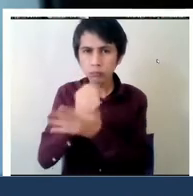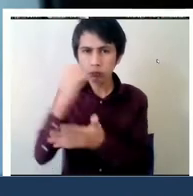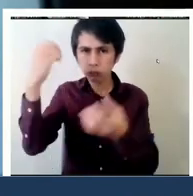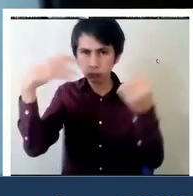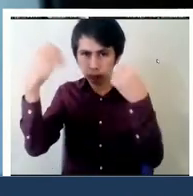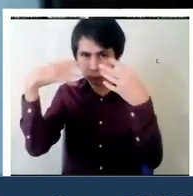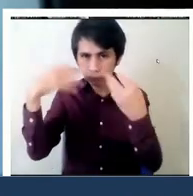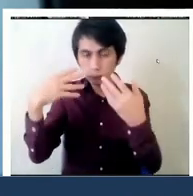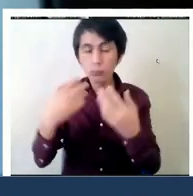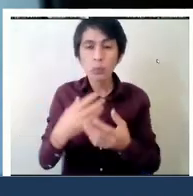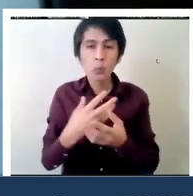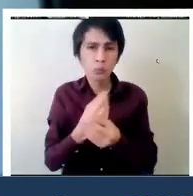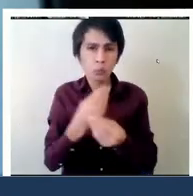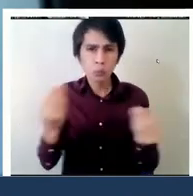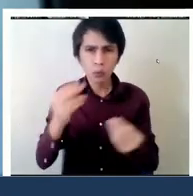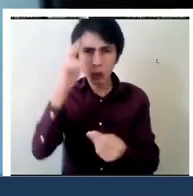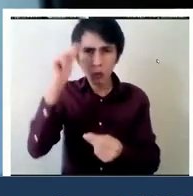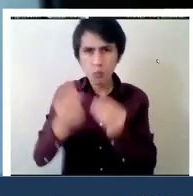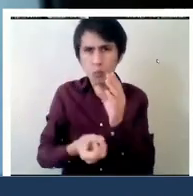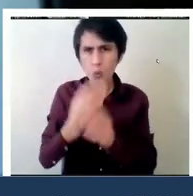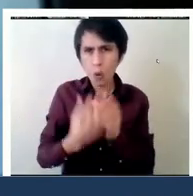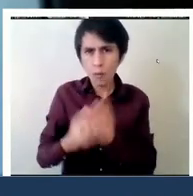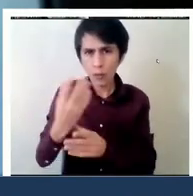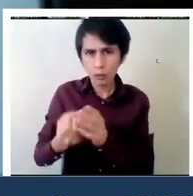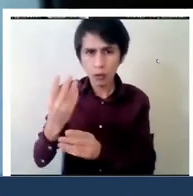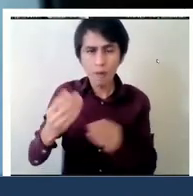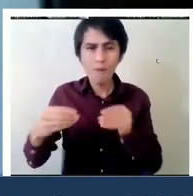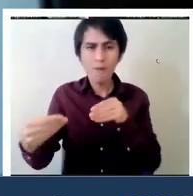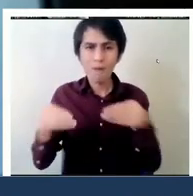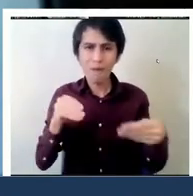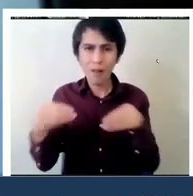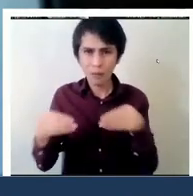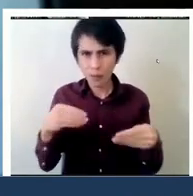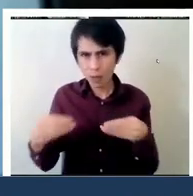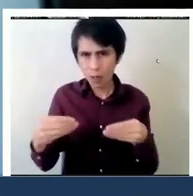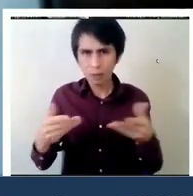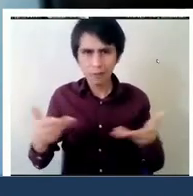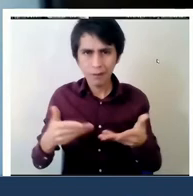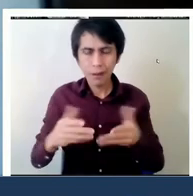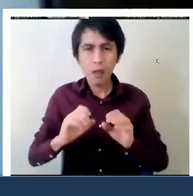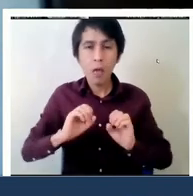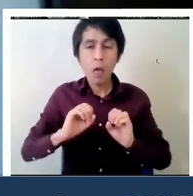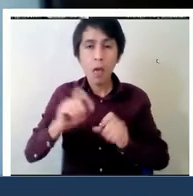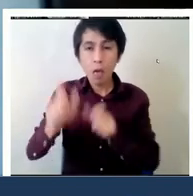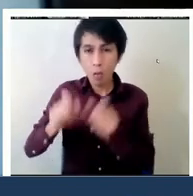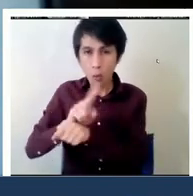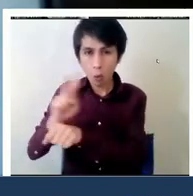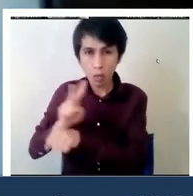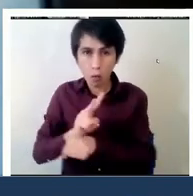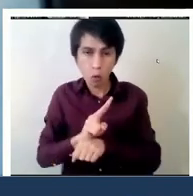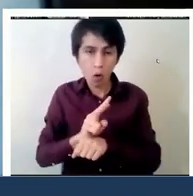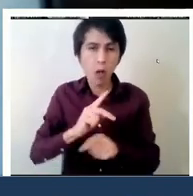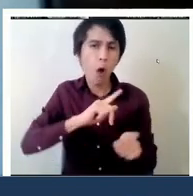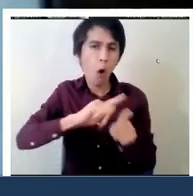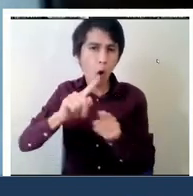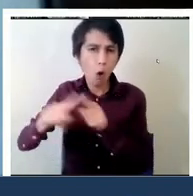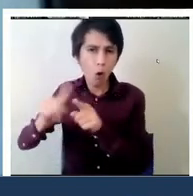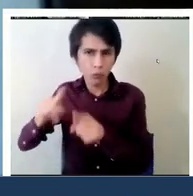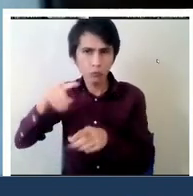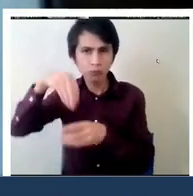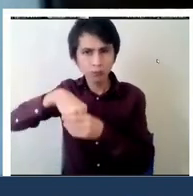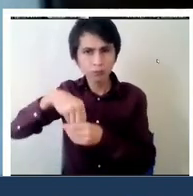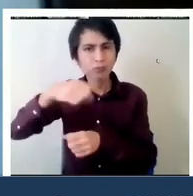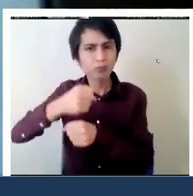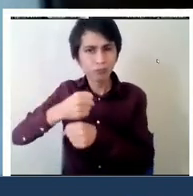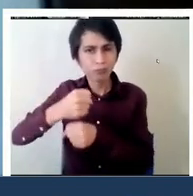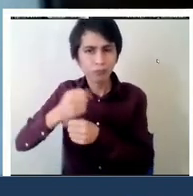muchas innovaciones y flexibilidad con que los educadores y muchos otros actores del sistema respondieron a